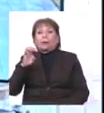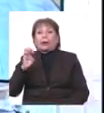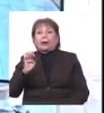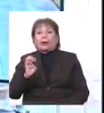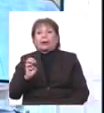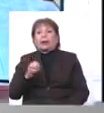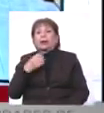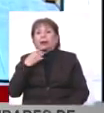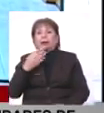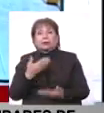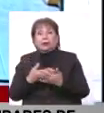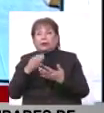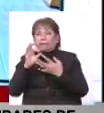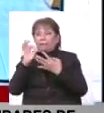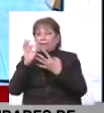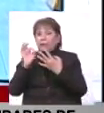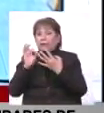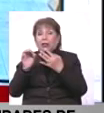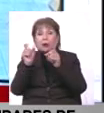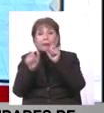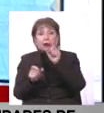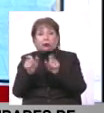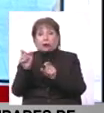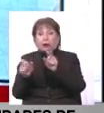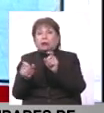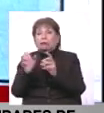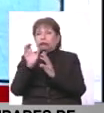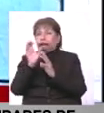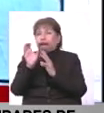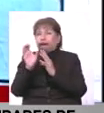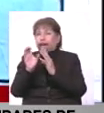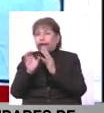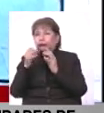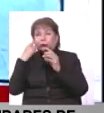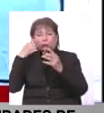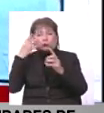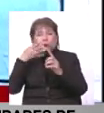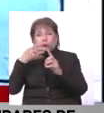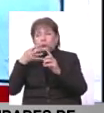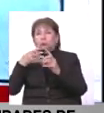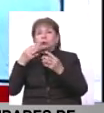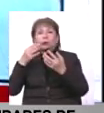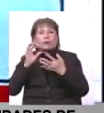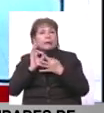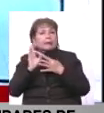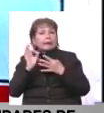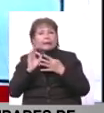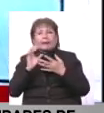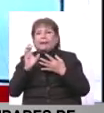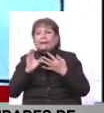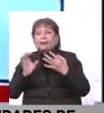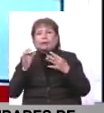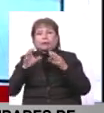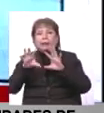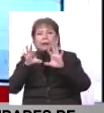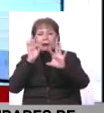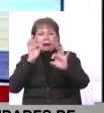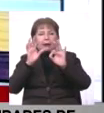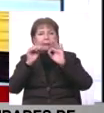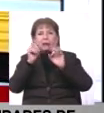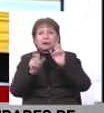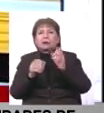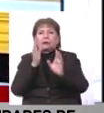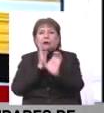con personal calificado. Acá se tiene que tener mucho, mucho criterio para calificar a un profesional, porque se